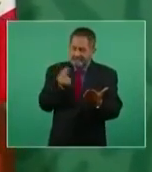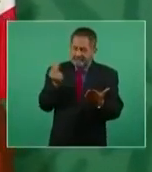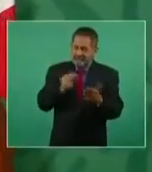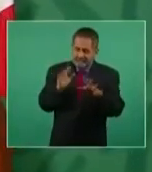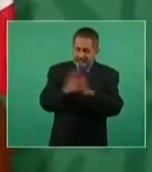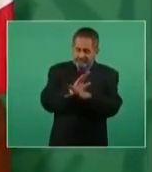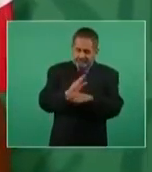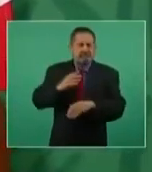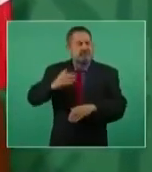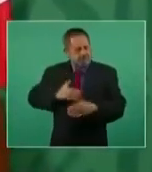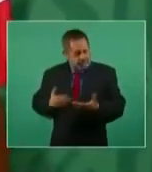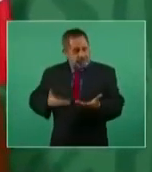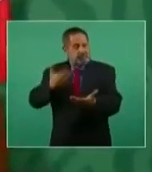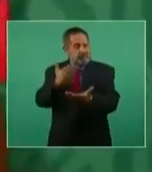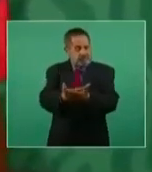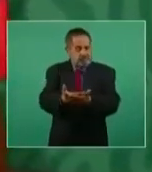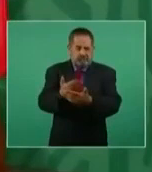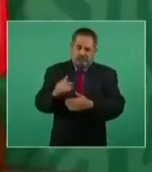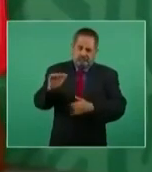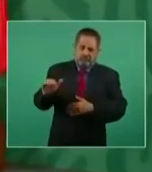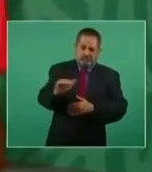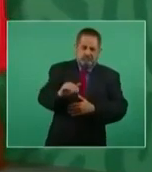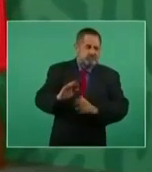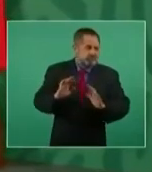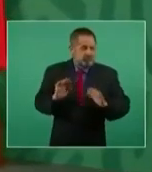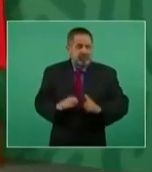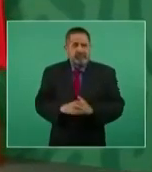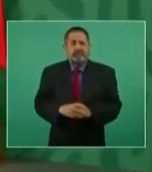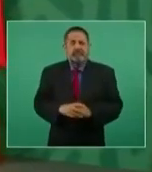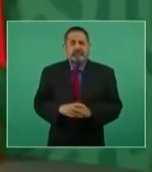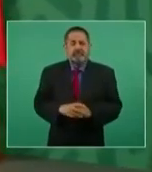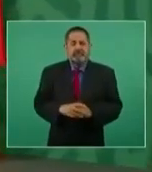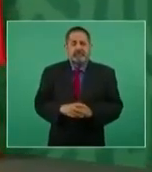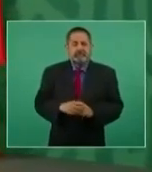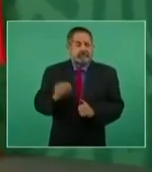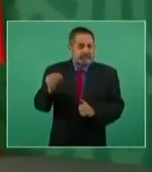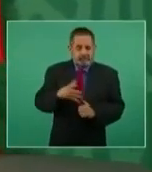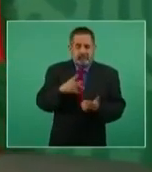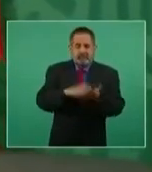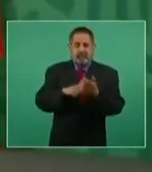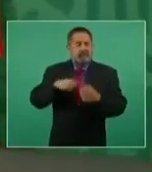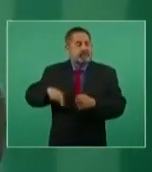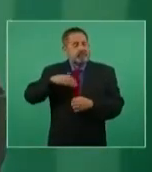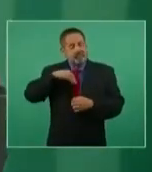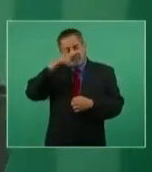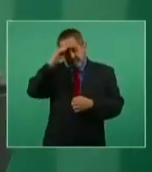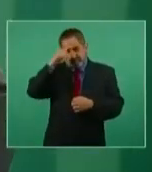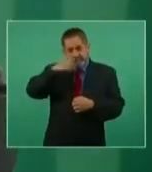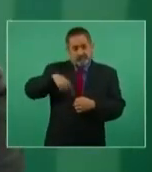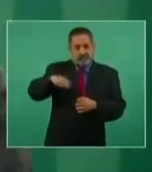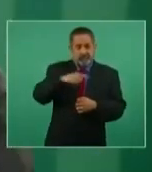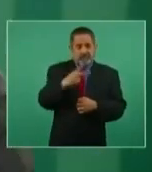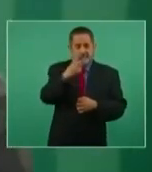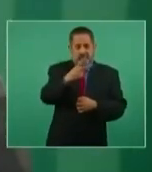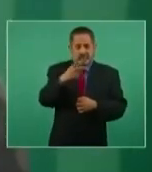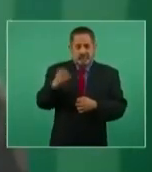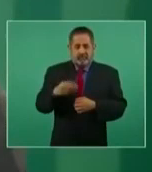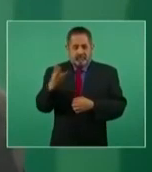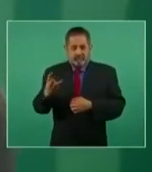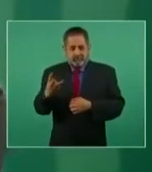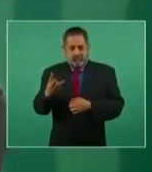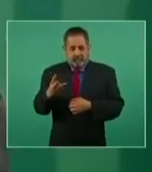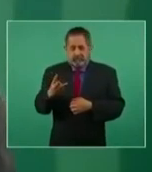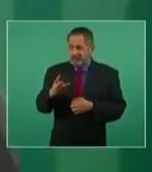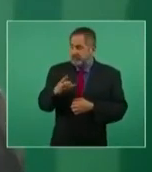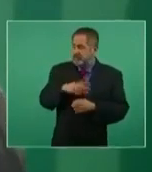más reformas constitucionales. Pero reitero que si son necesarias, las presentará, aunque sean rechazadas, lo acabamos de escuchar. Y aunque lo dejen